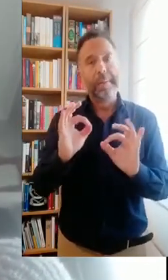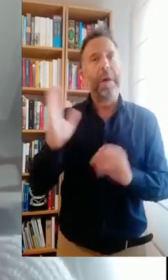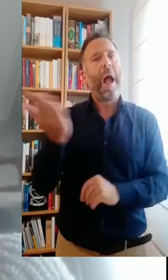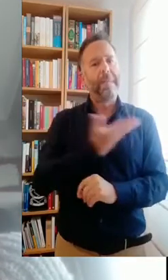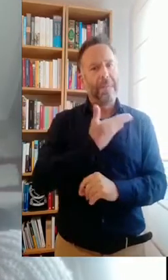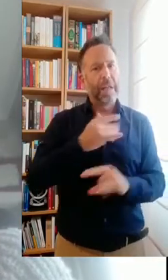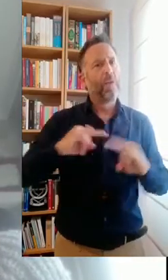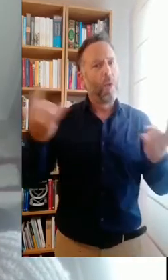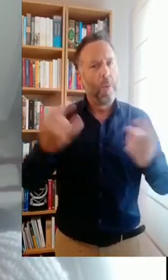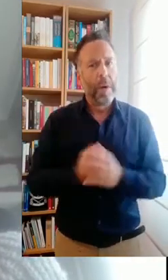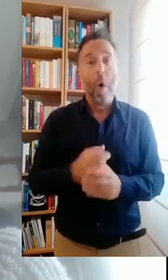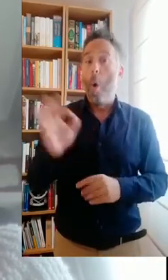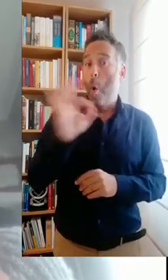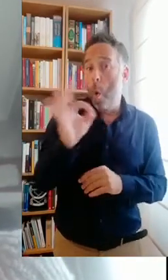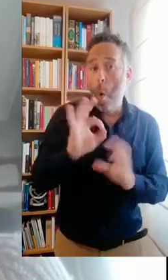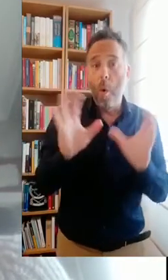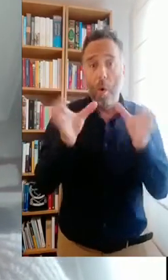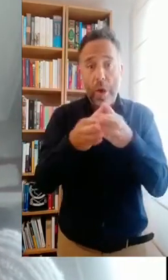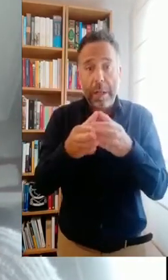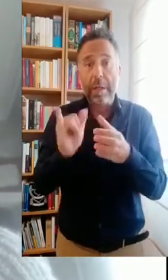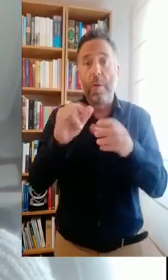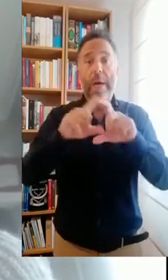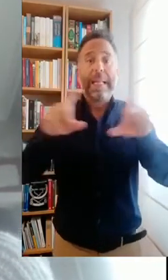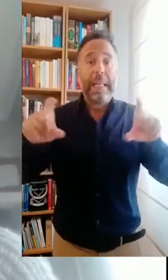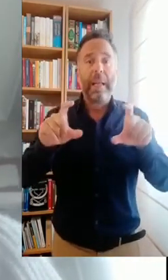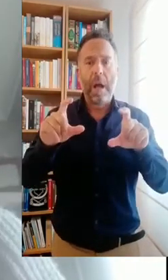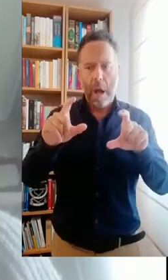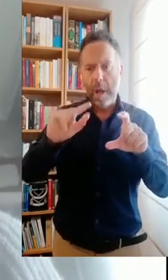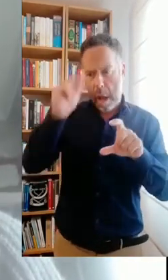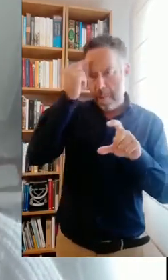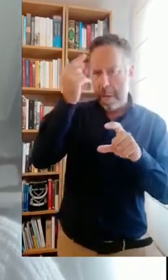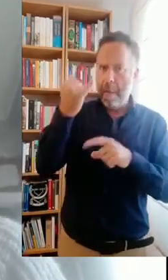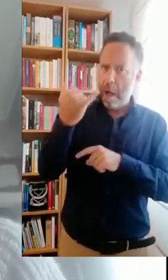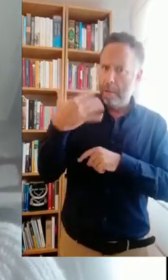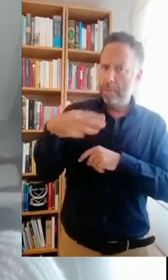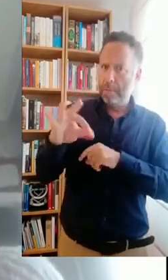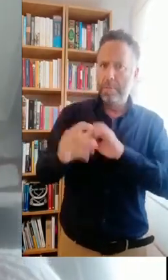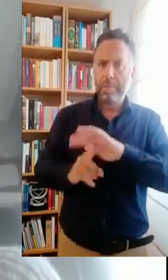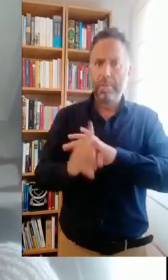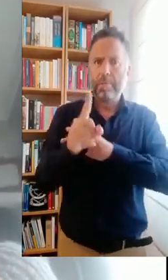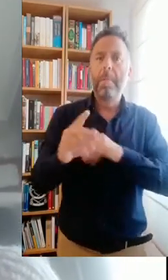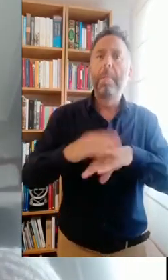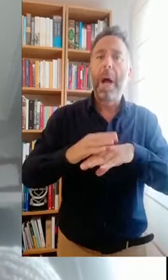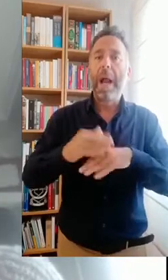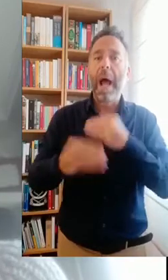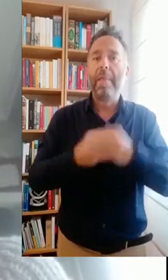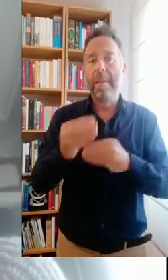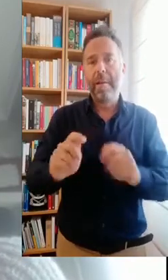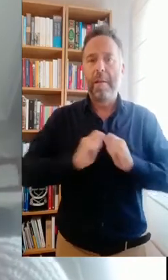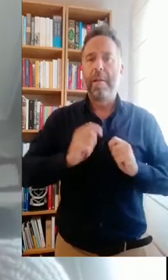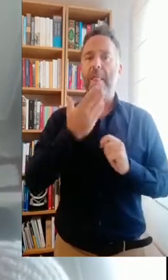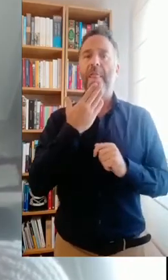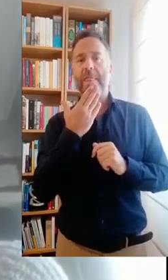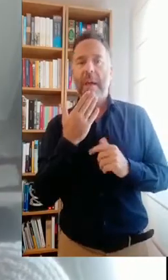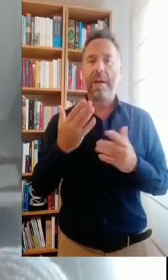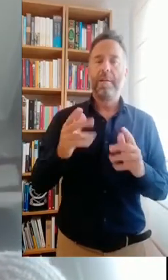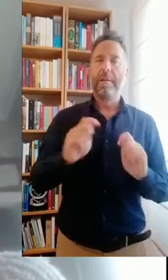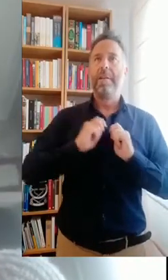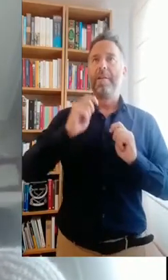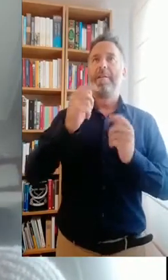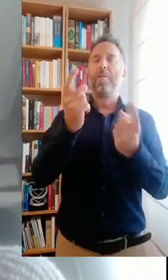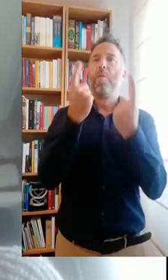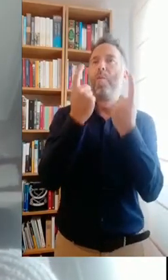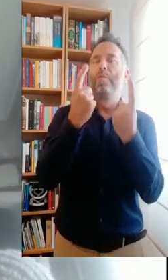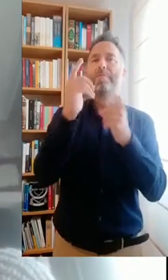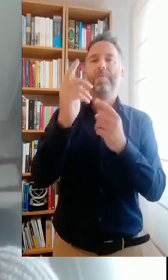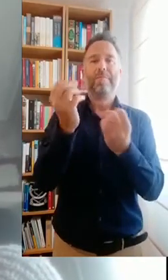mal. O colectivos y entidades que están aportando su talento, lo mejor de sí mismos incluso, para hacernos más llevaderos estos días